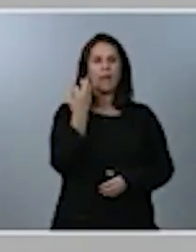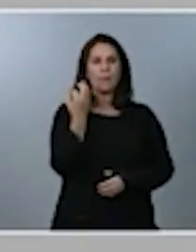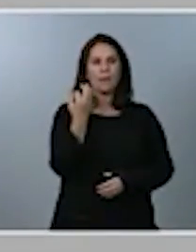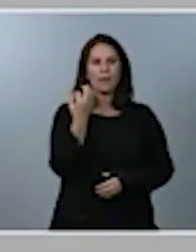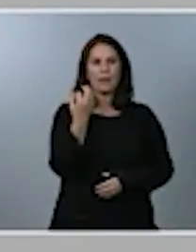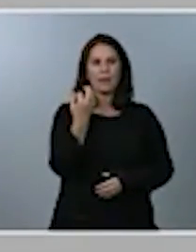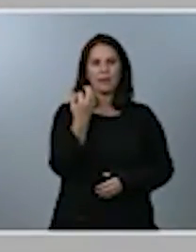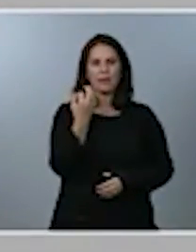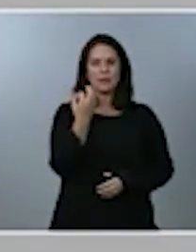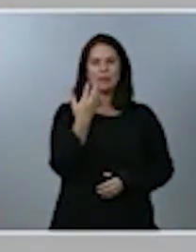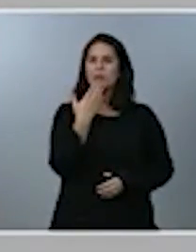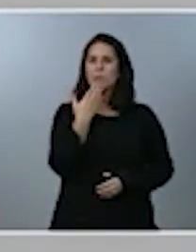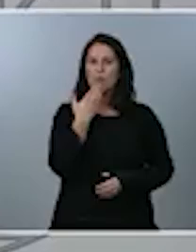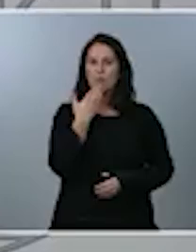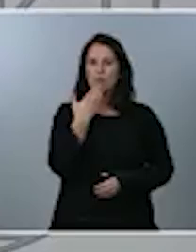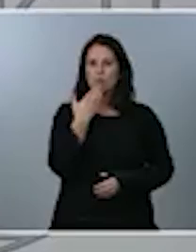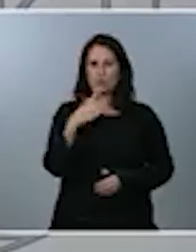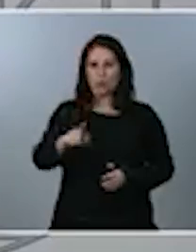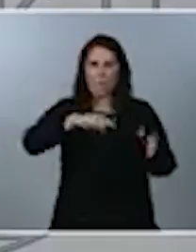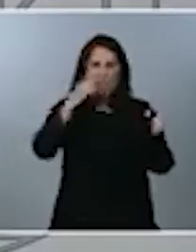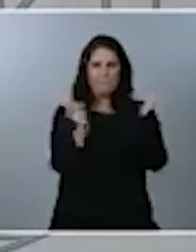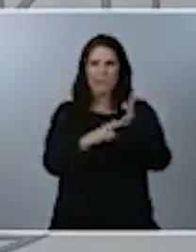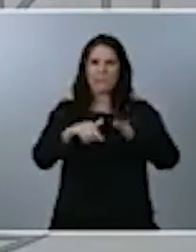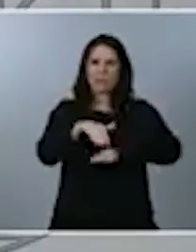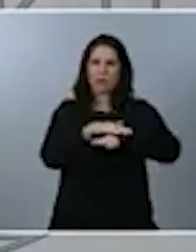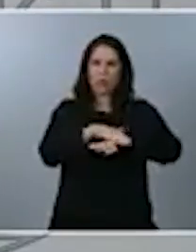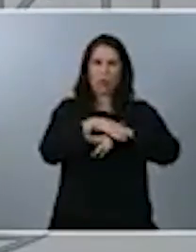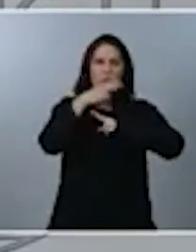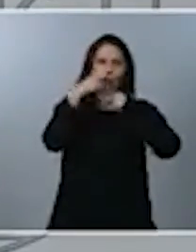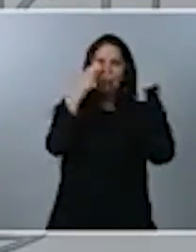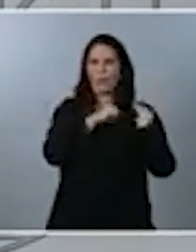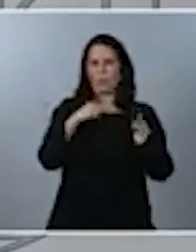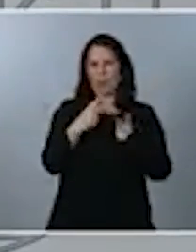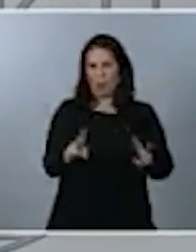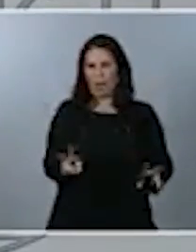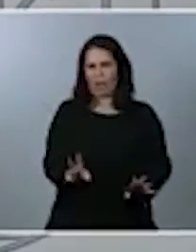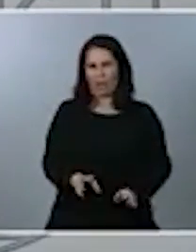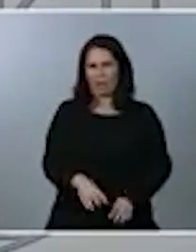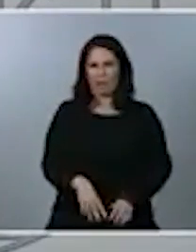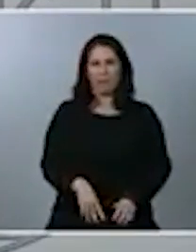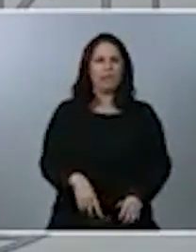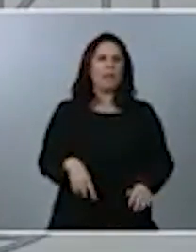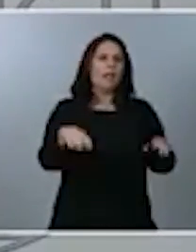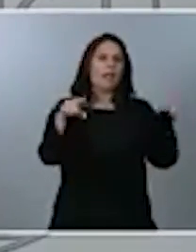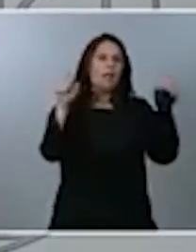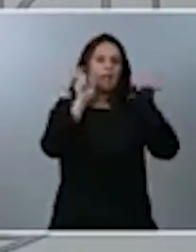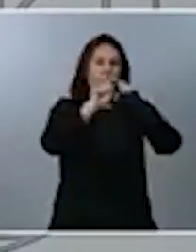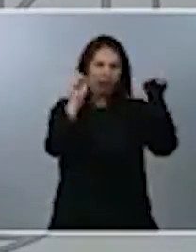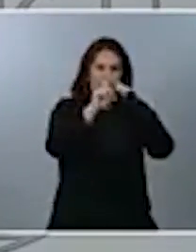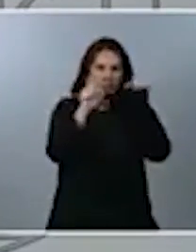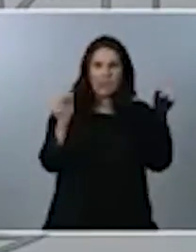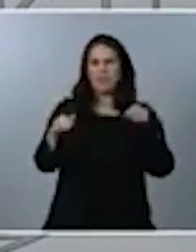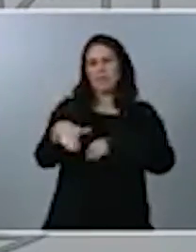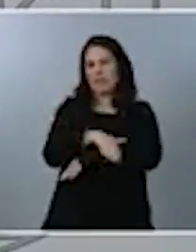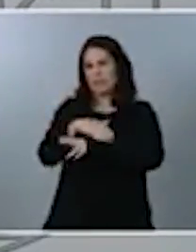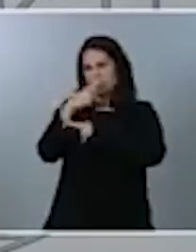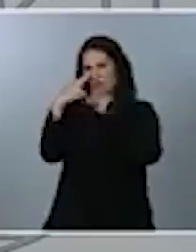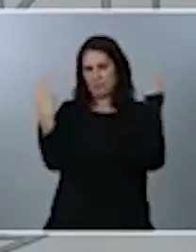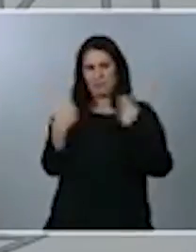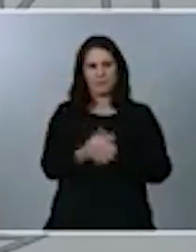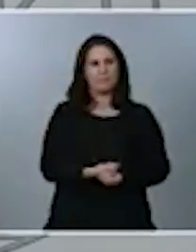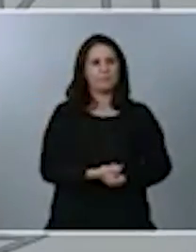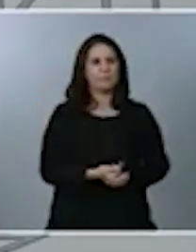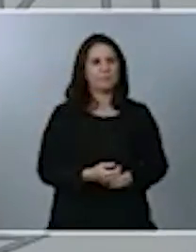último rincón público o rincón privado, a nuestras empresas o al conjunto de las Administraciones. Y quiero decir que estos